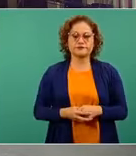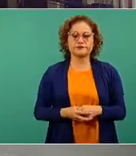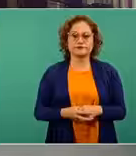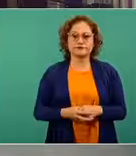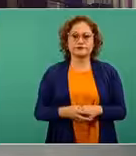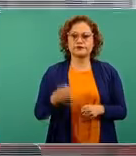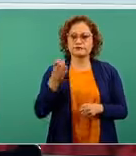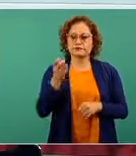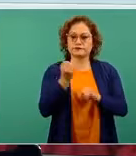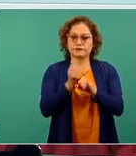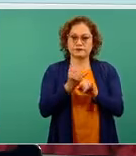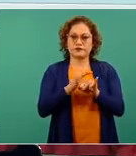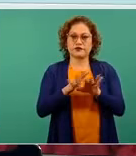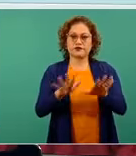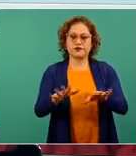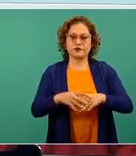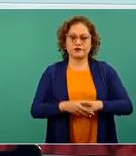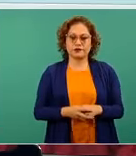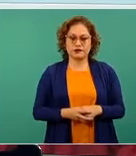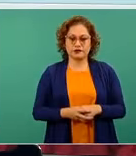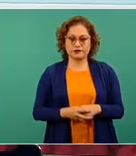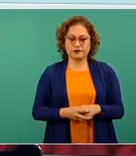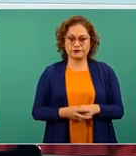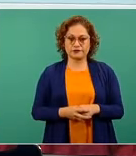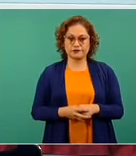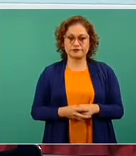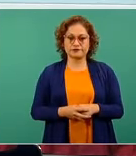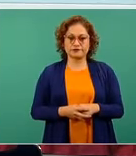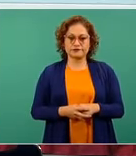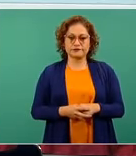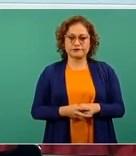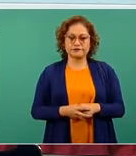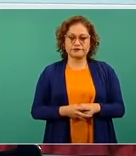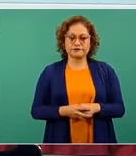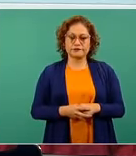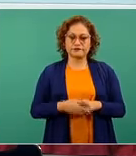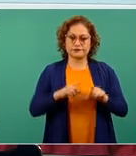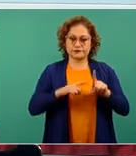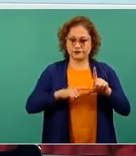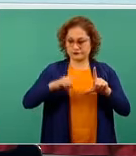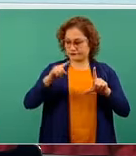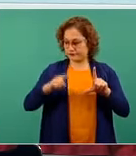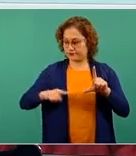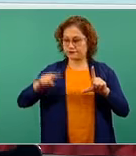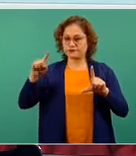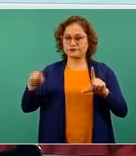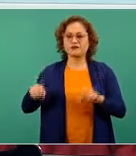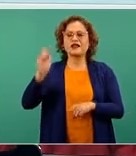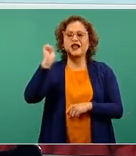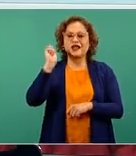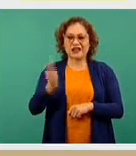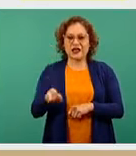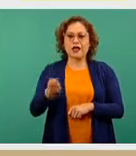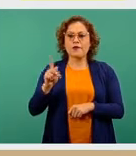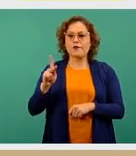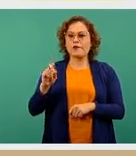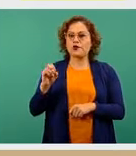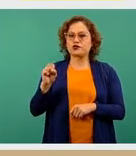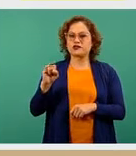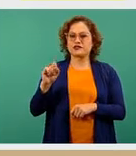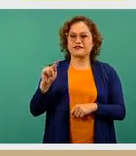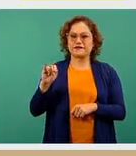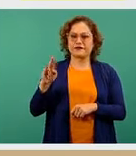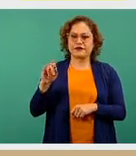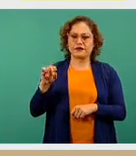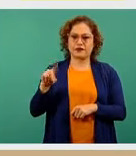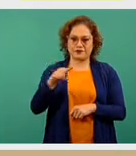también la curva del porcentaje de positividad. Recordemos que este es un producto que semanalmente lo